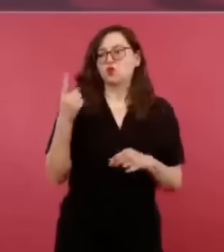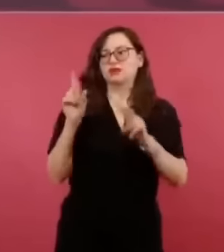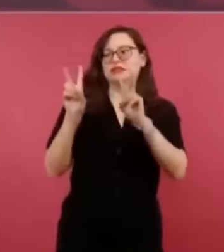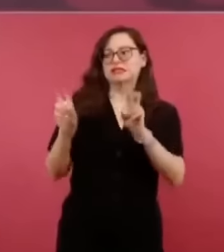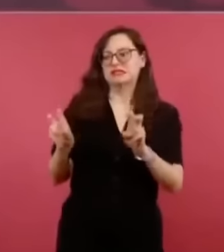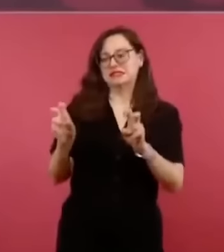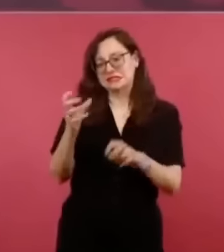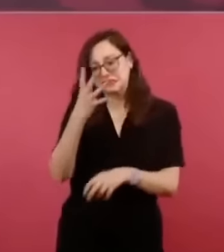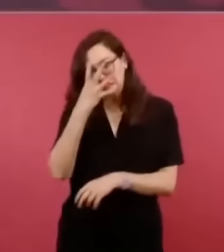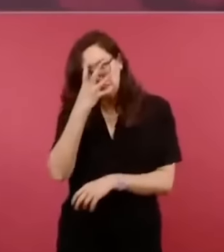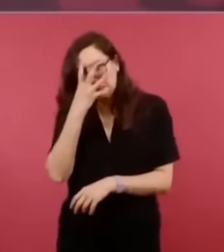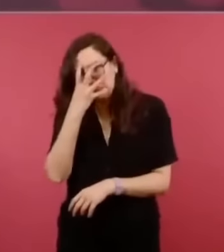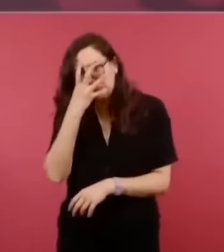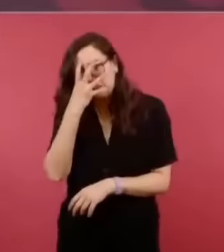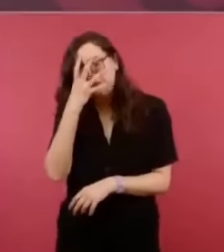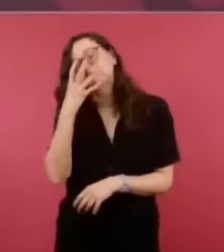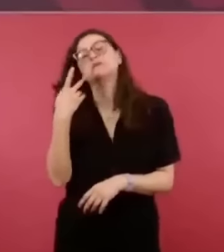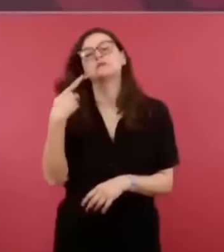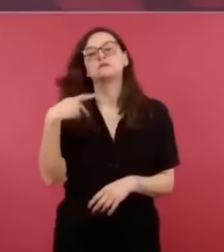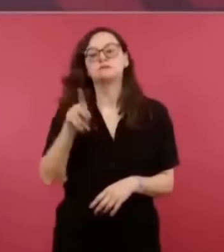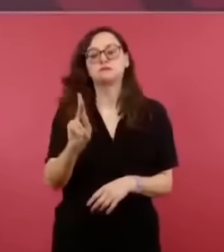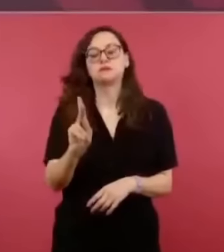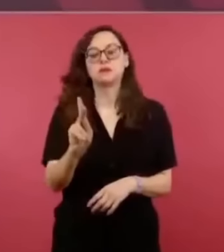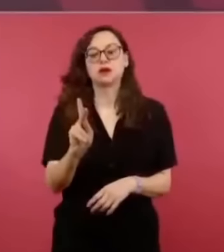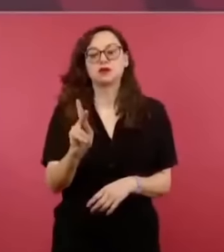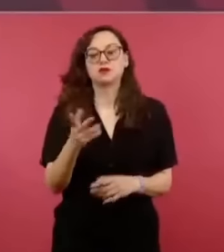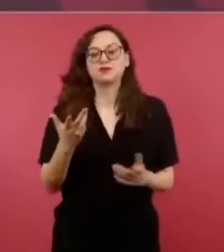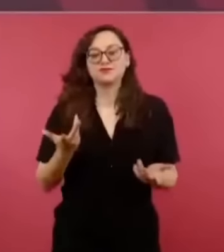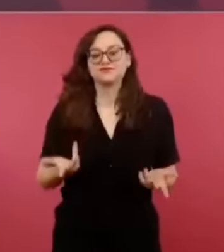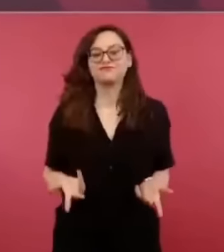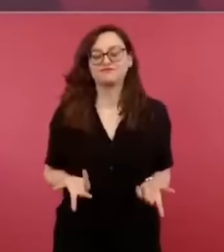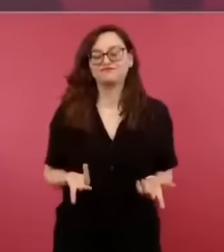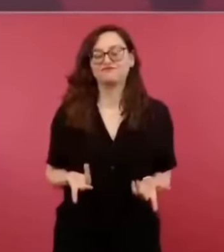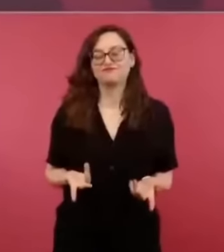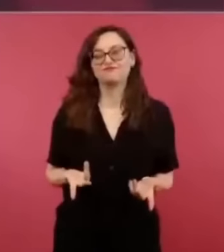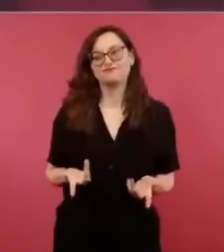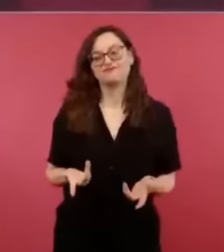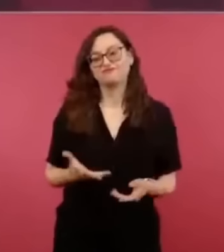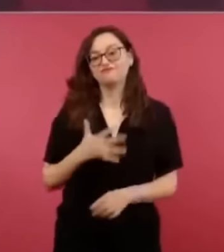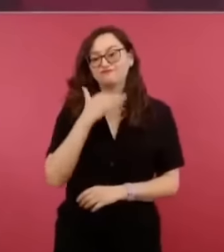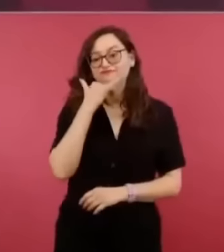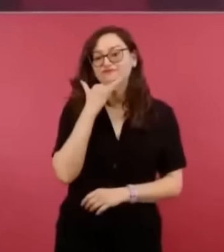nosotros, a un acto de corrupción.